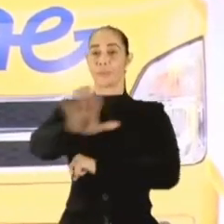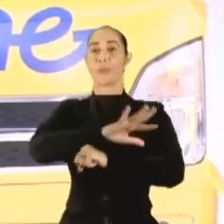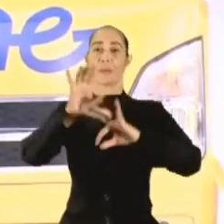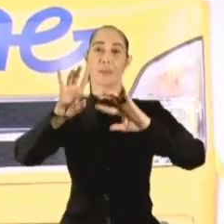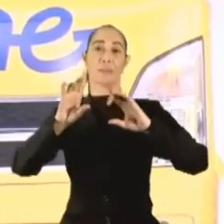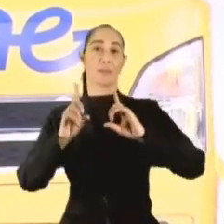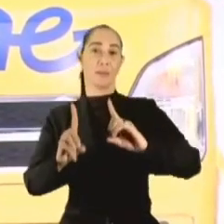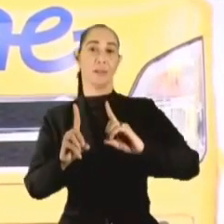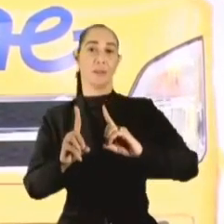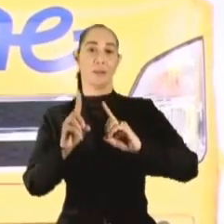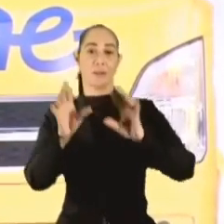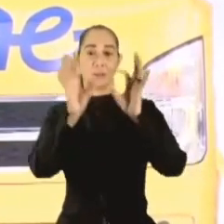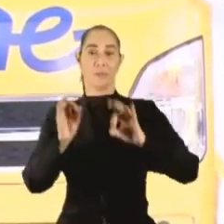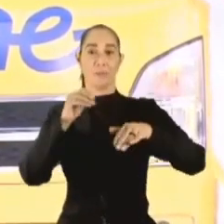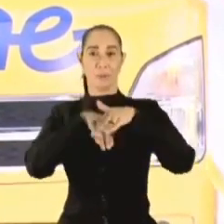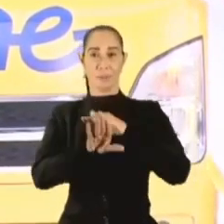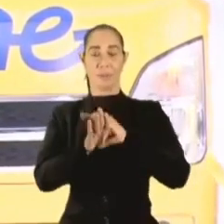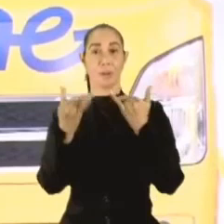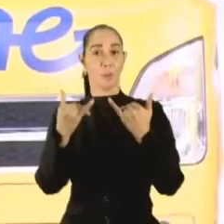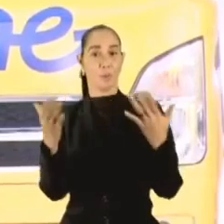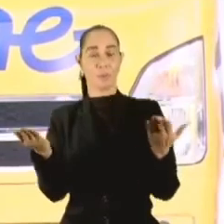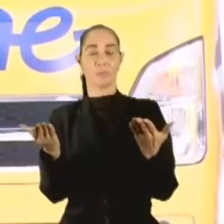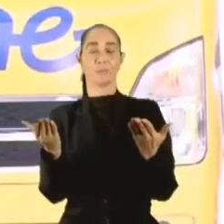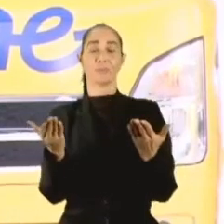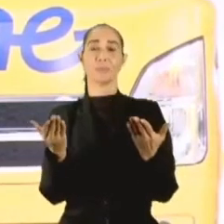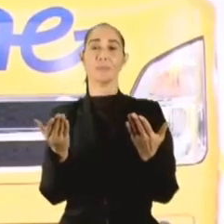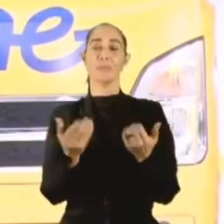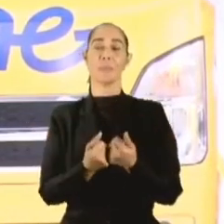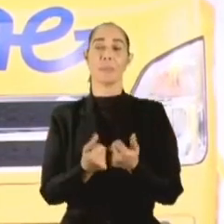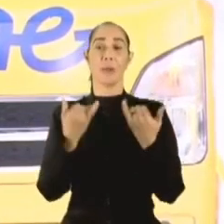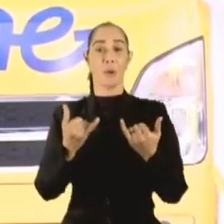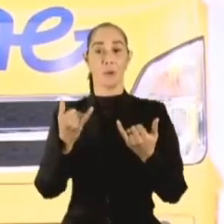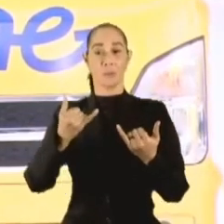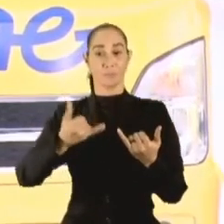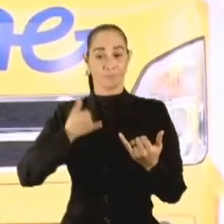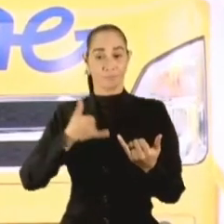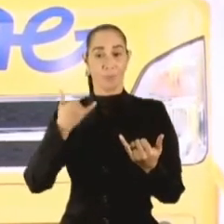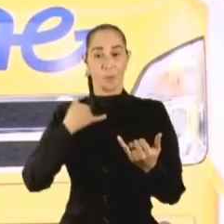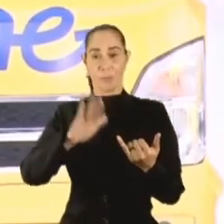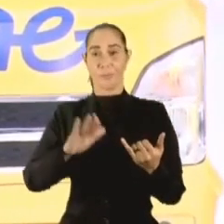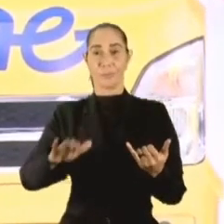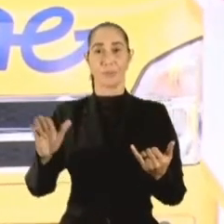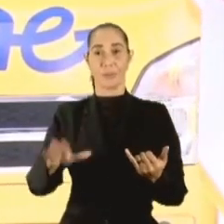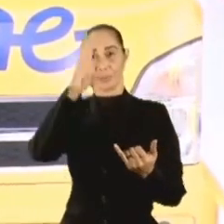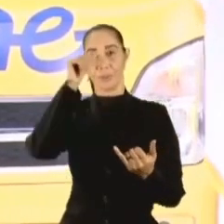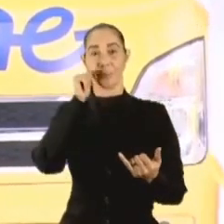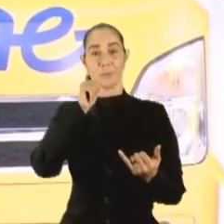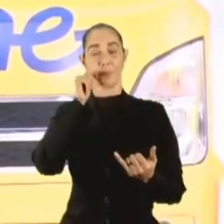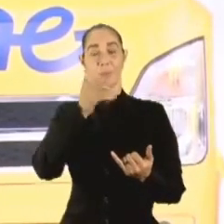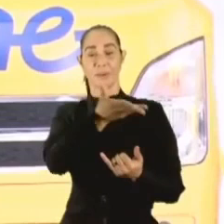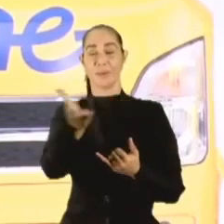educación de manera integral hoy nuestros jóvenes nuestros niños y nuestras niñas